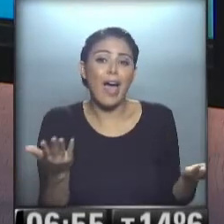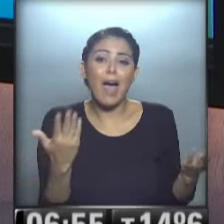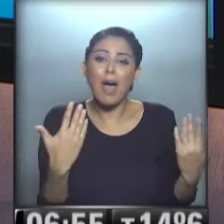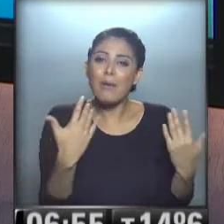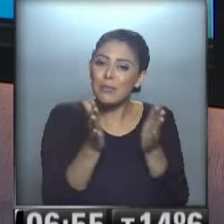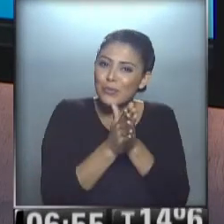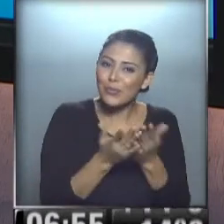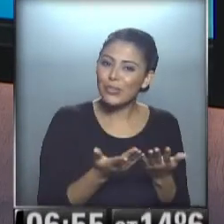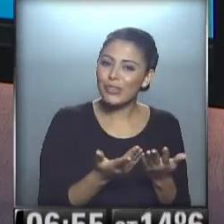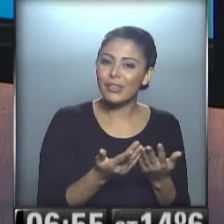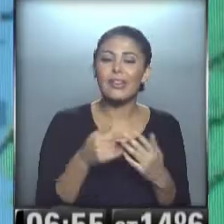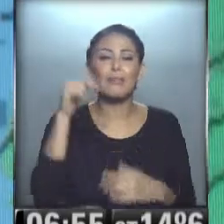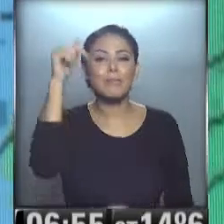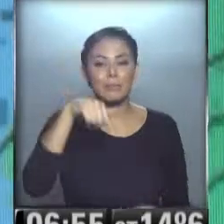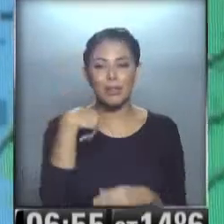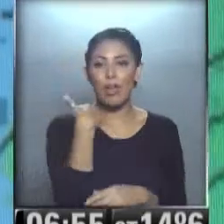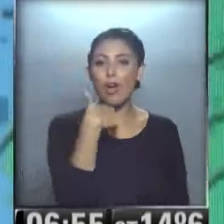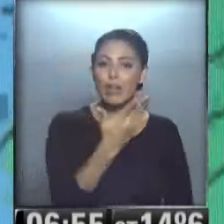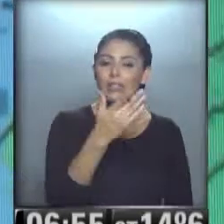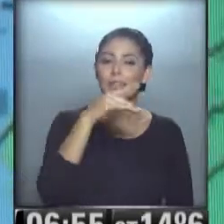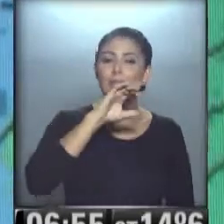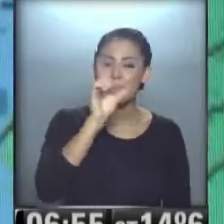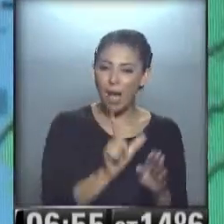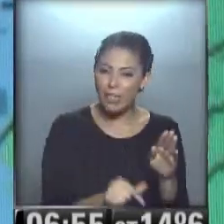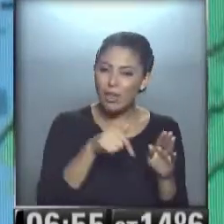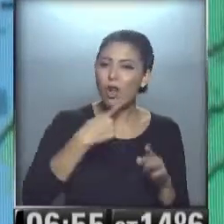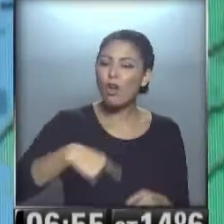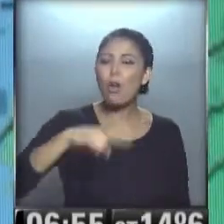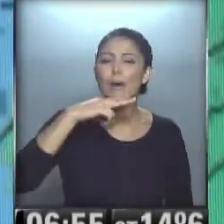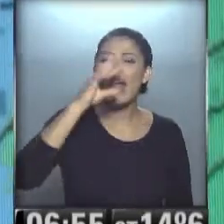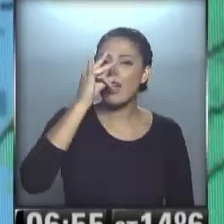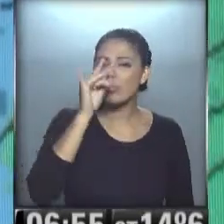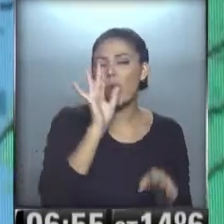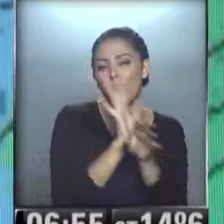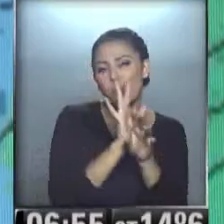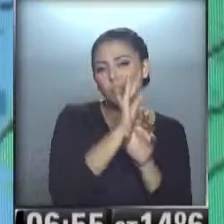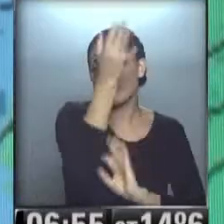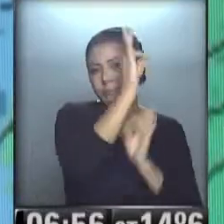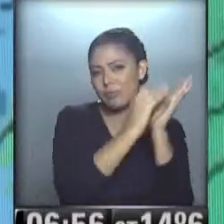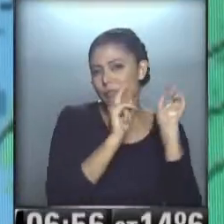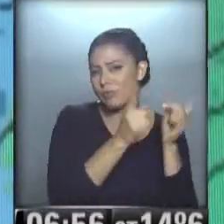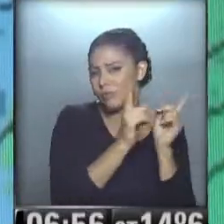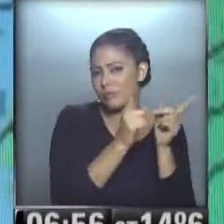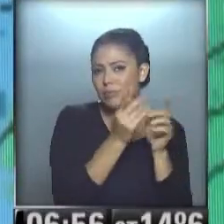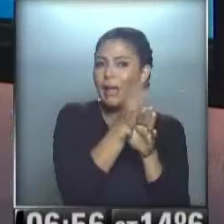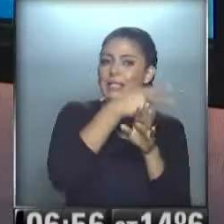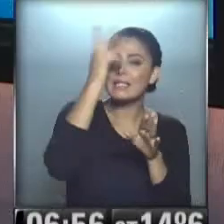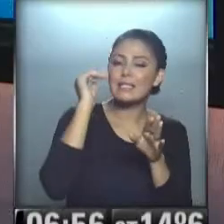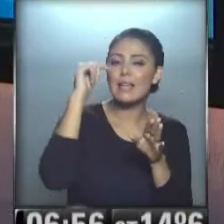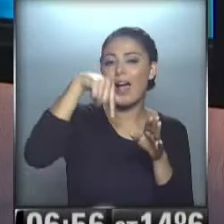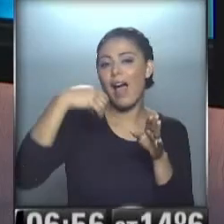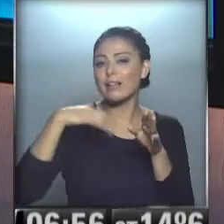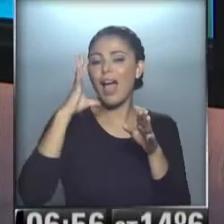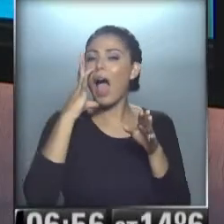acompañarme... ...ahí, en el oeste de la Patagonia... ...fíjense, verdecito, azul... ...va a seguir nevando del lado chileno... ...de nuestro lado, alguna